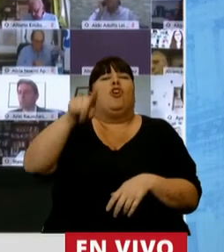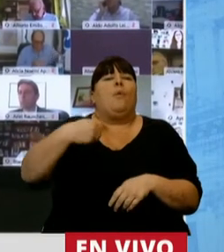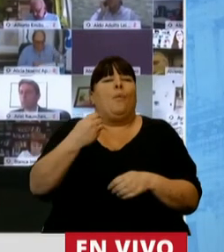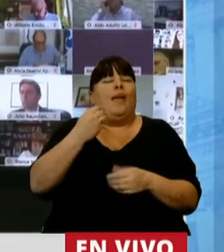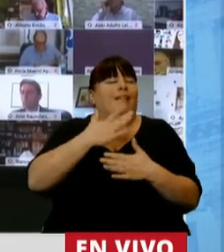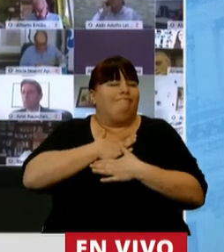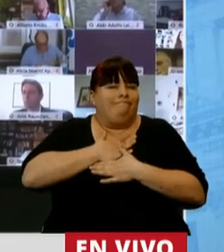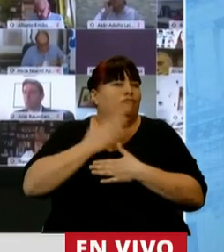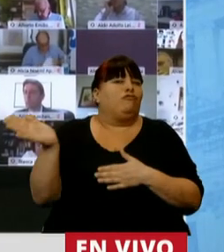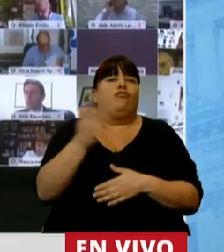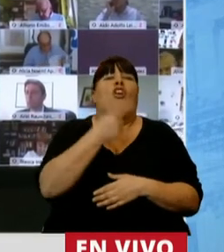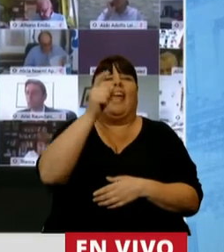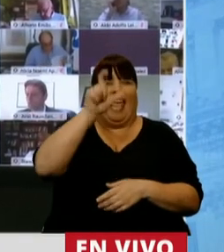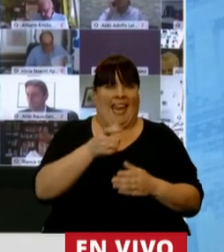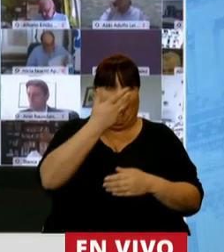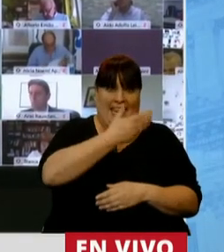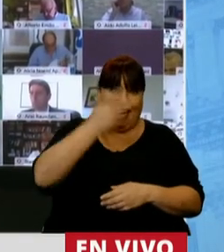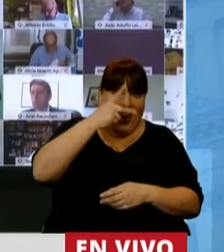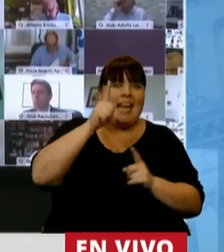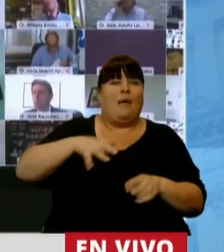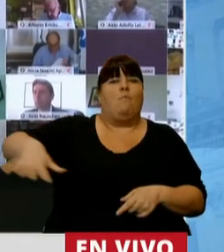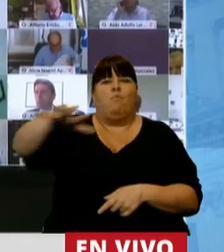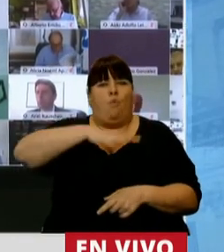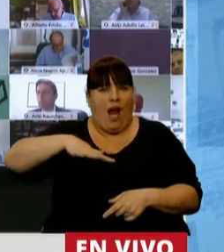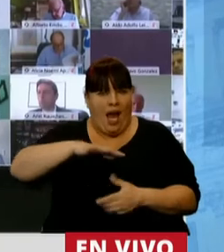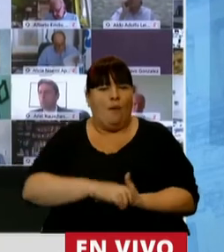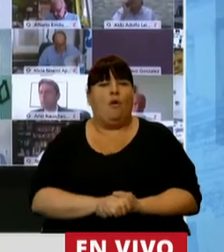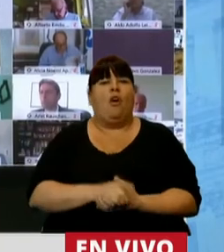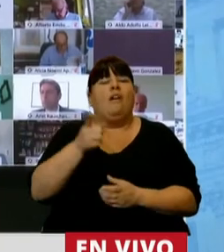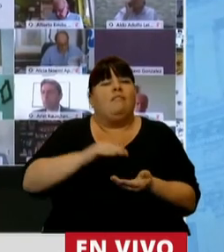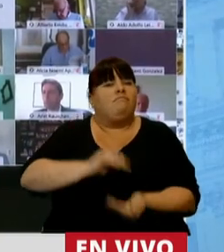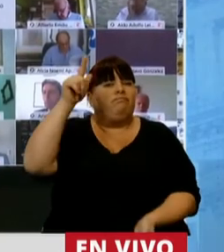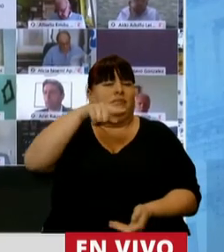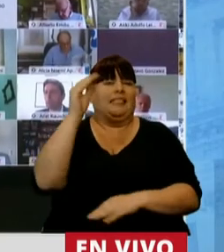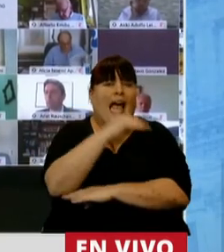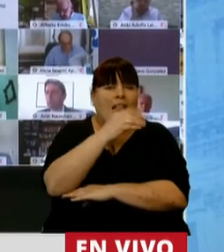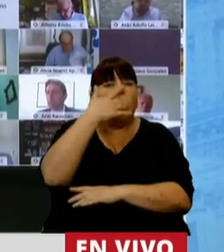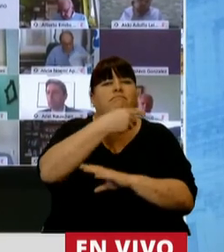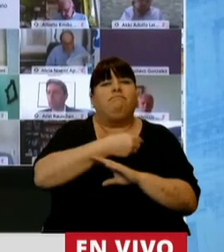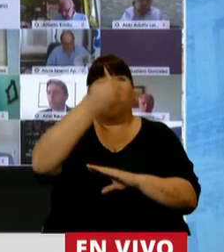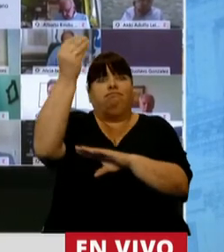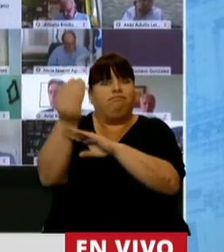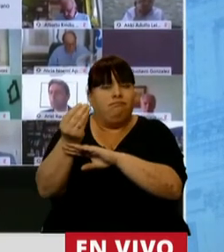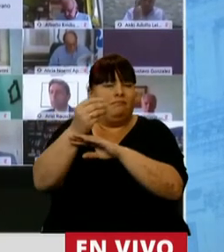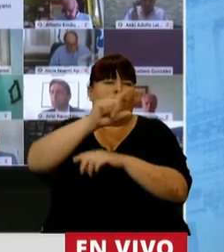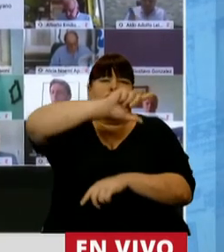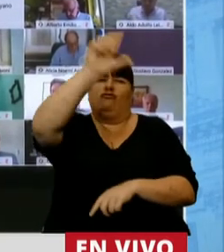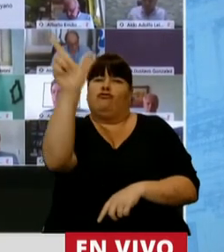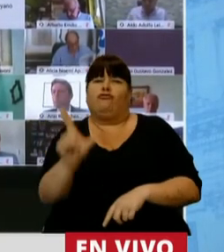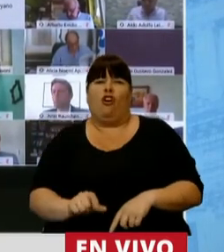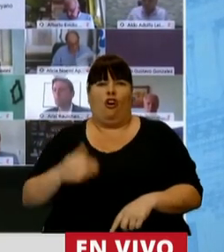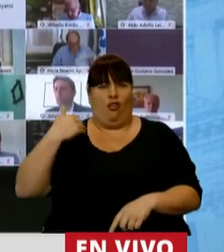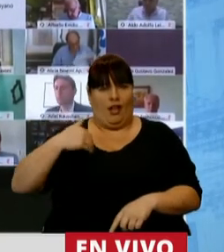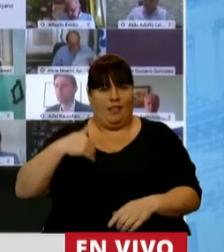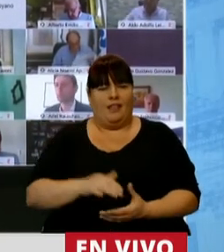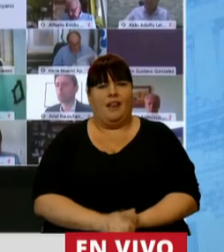cariño mutuo entre él y su pueblo, que creció en Santa Cruz para después multiplicarse a lo largo y a lo